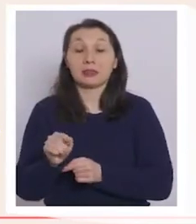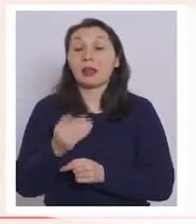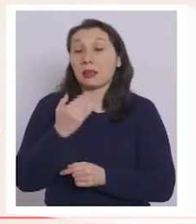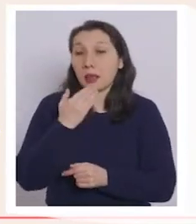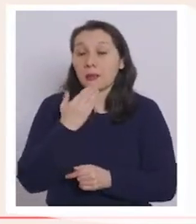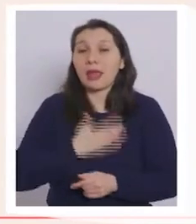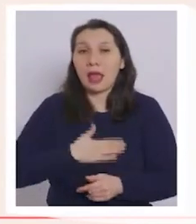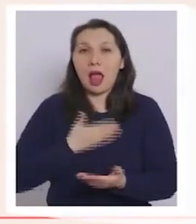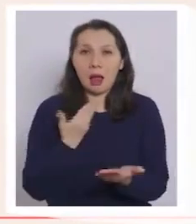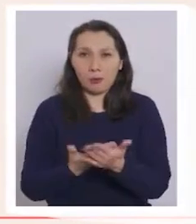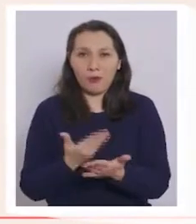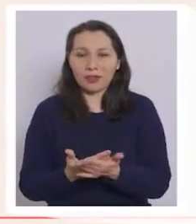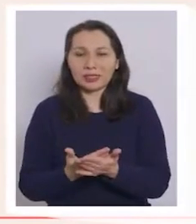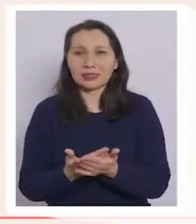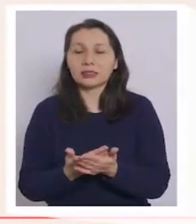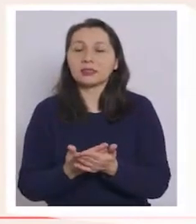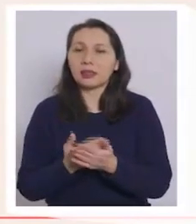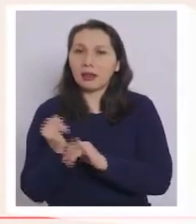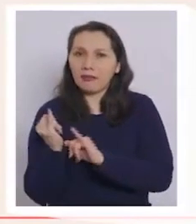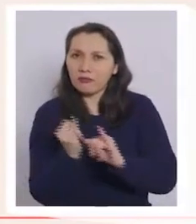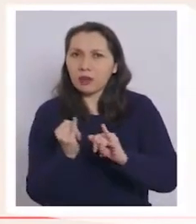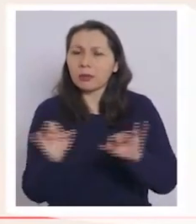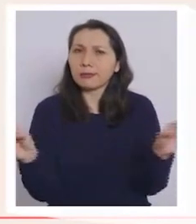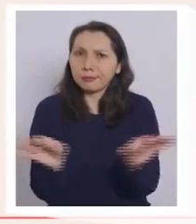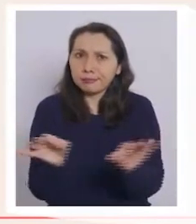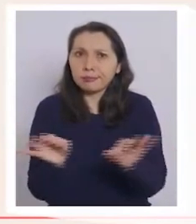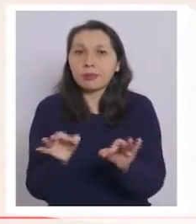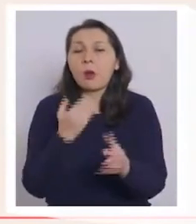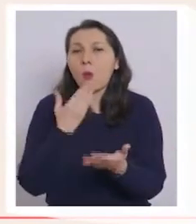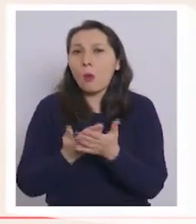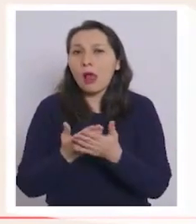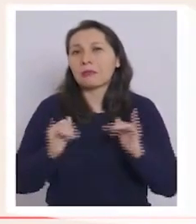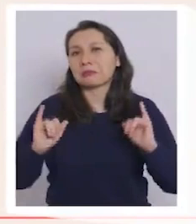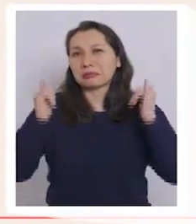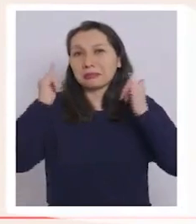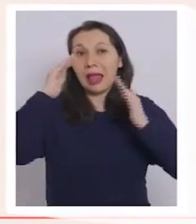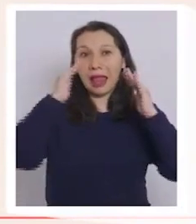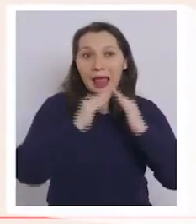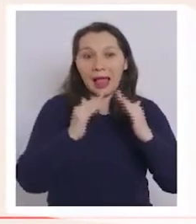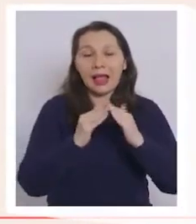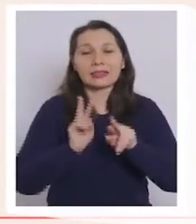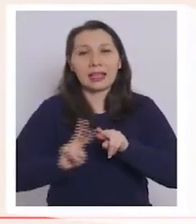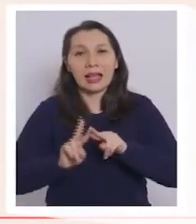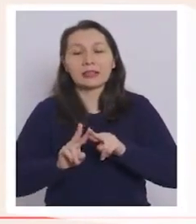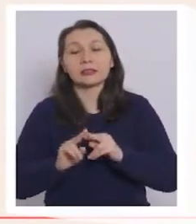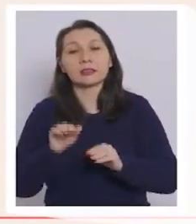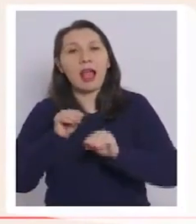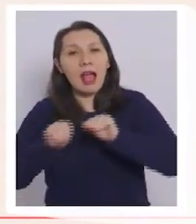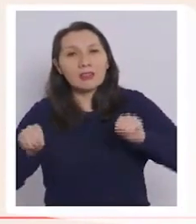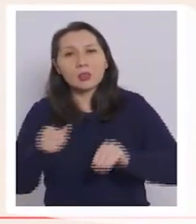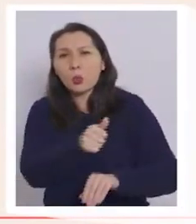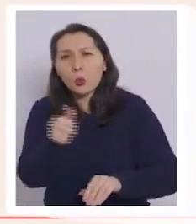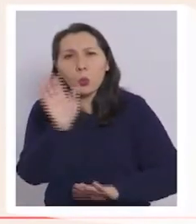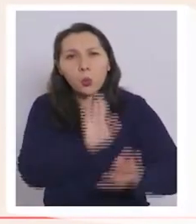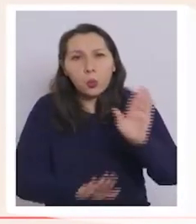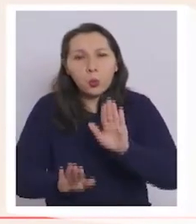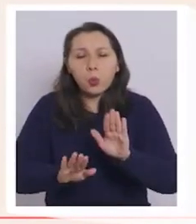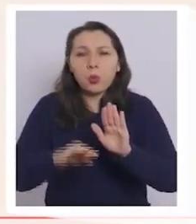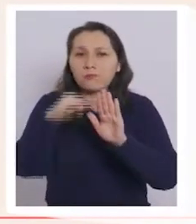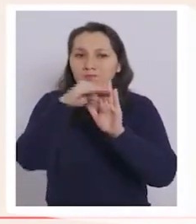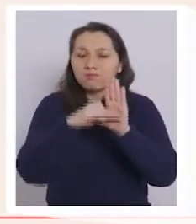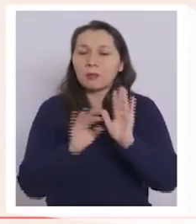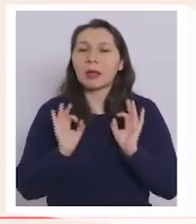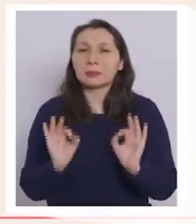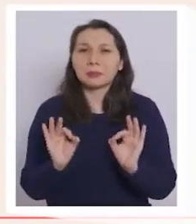también queremos aprovechar de dar algunos consejos cuando se celebre esto en la casa. Llamamos a todos a cuidarse y tomar medidas que sean